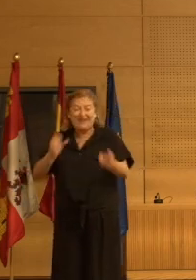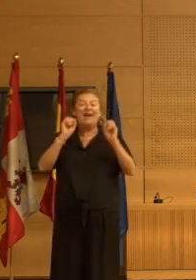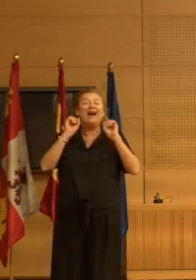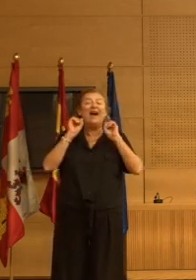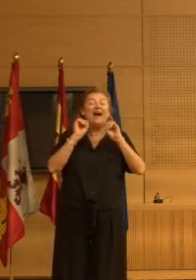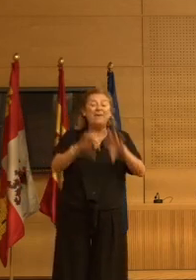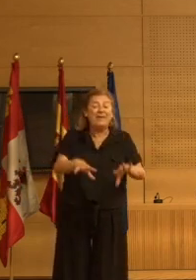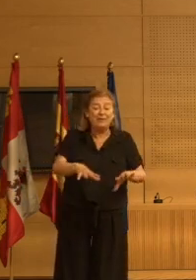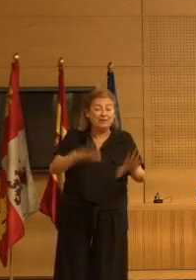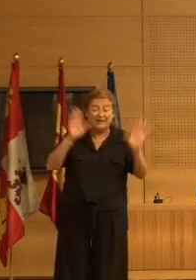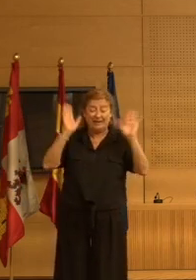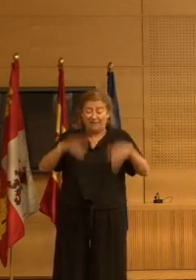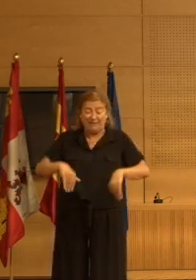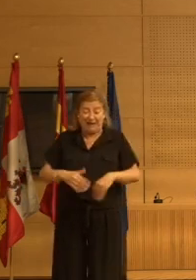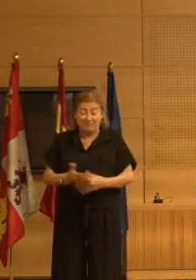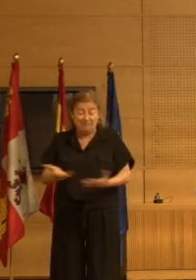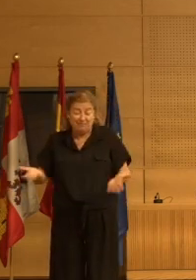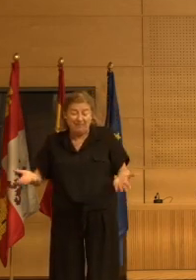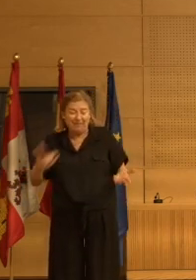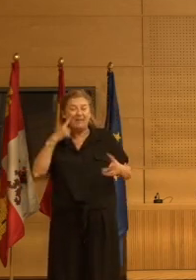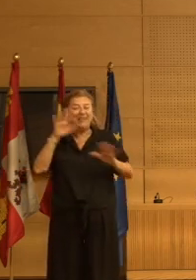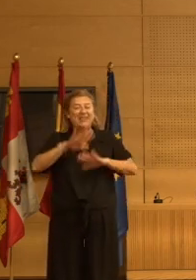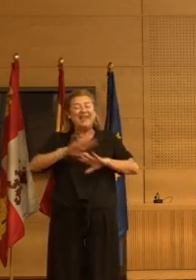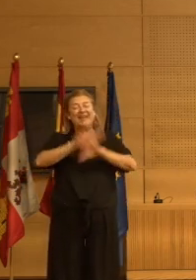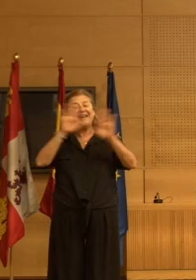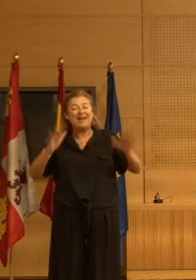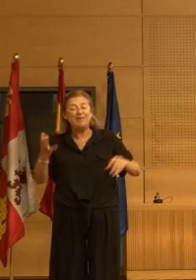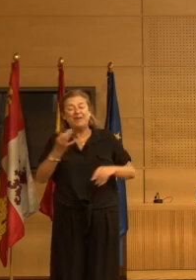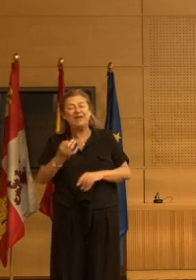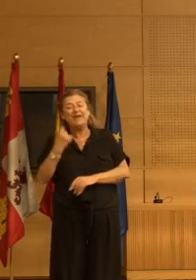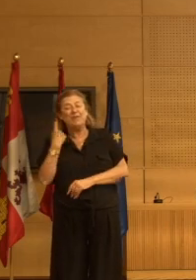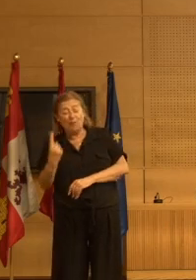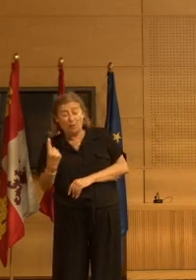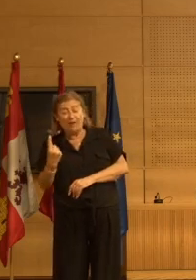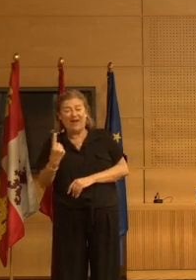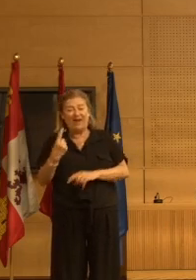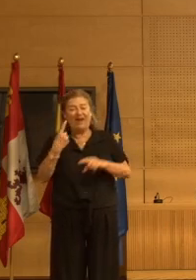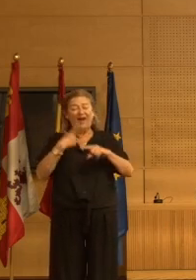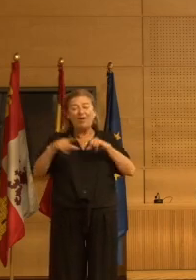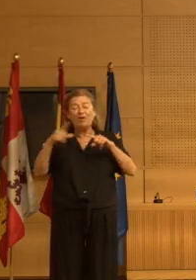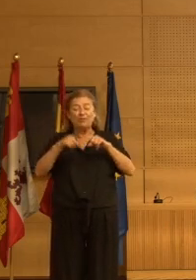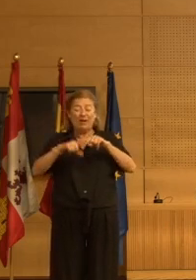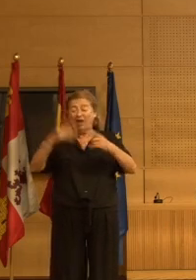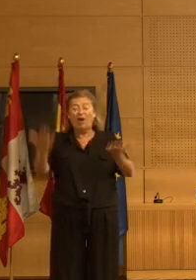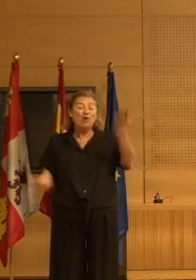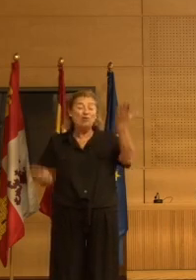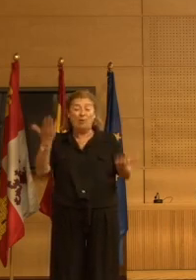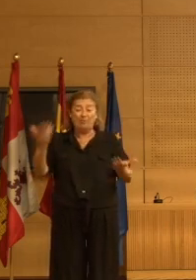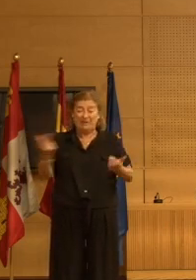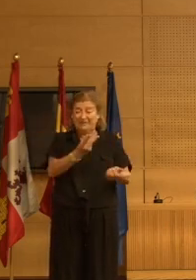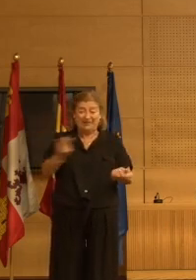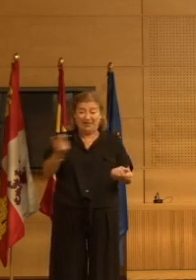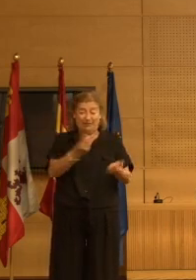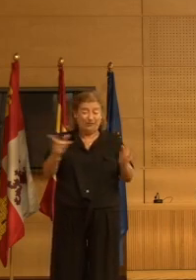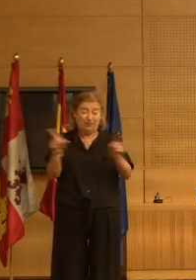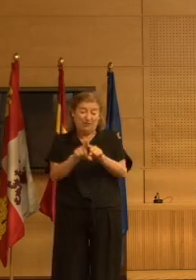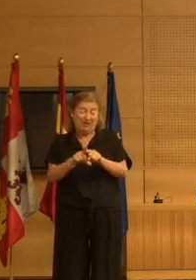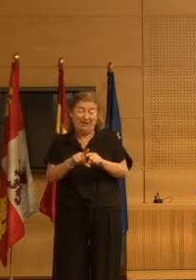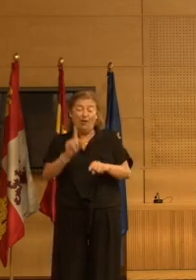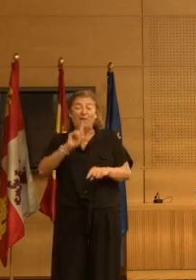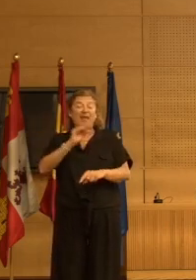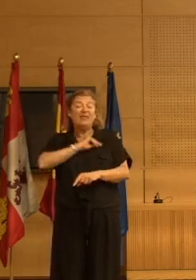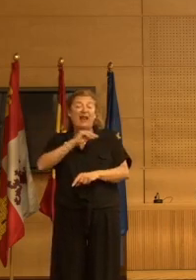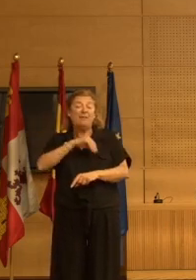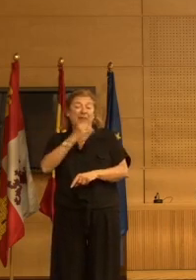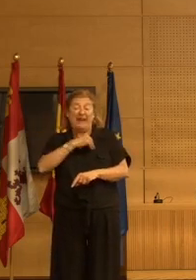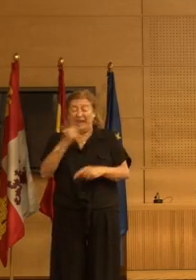final se quedan todos en el medio, de modo que parece claro que una cosa compensaría a la otra y al final no valdría la pena, salvo quizá